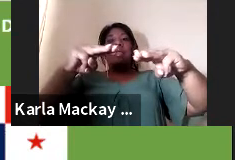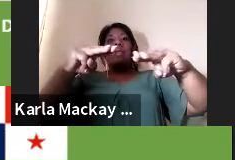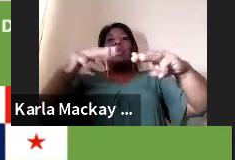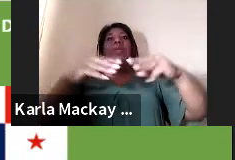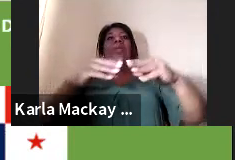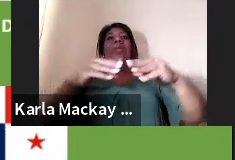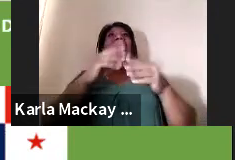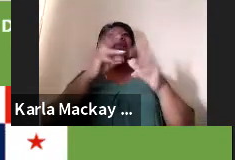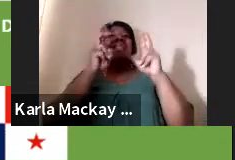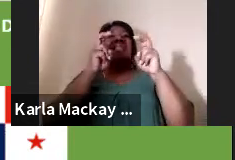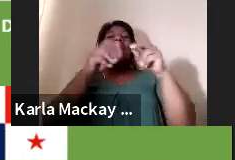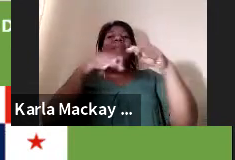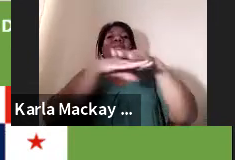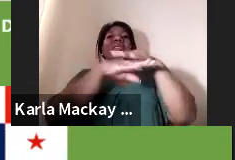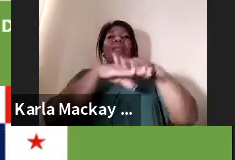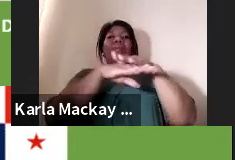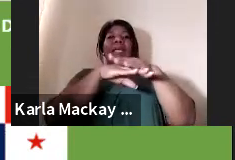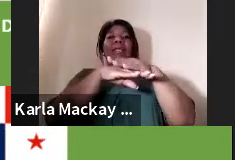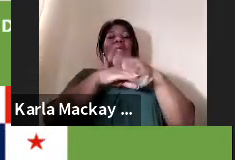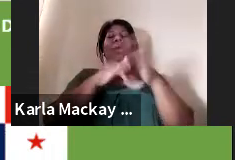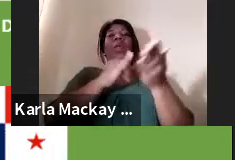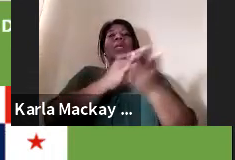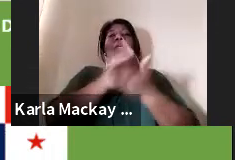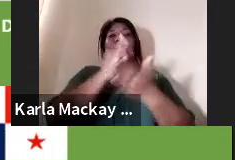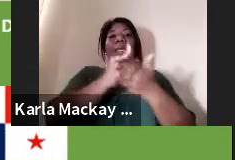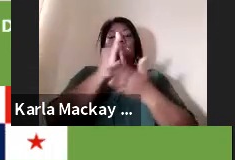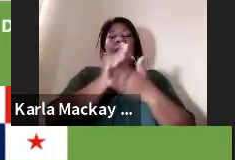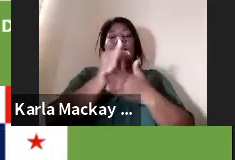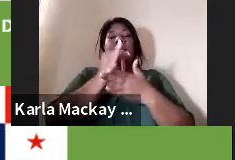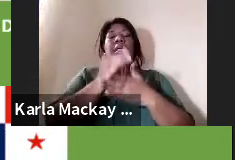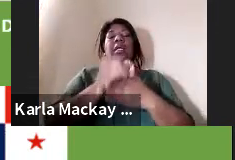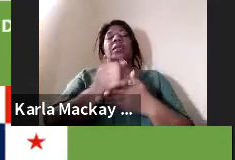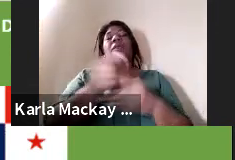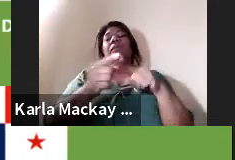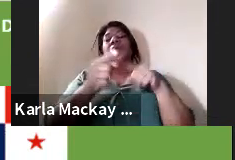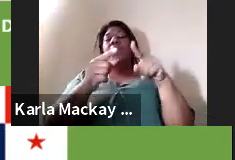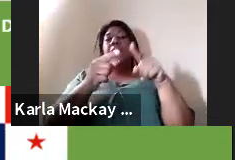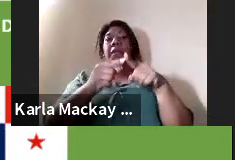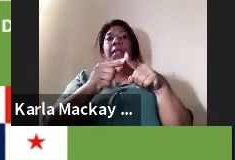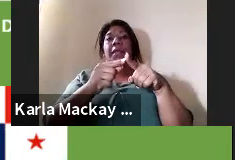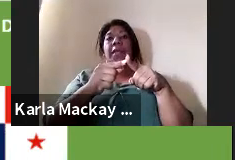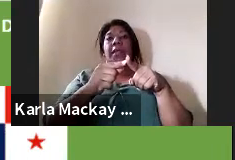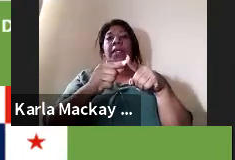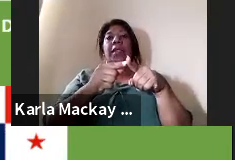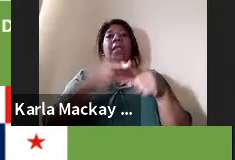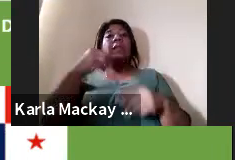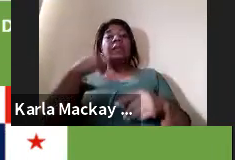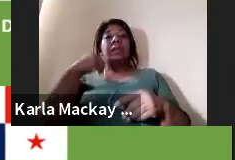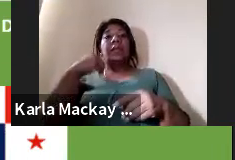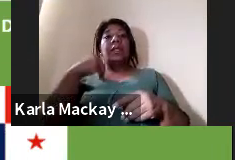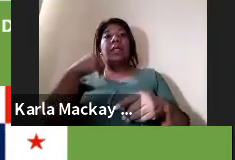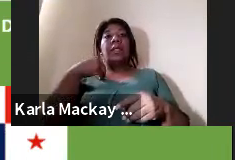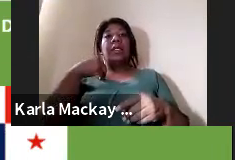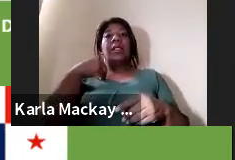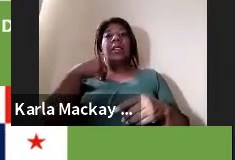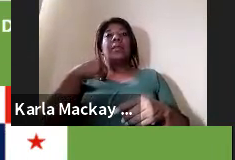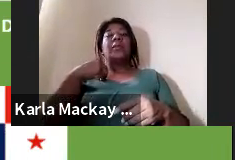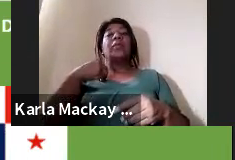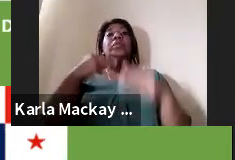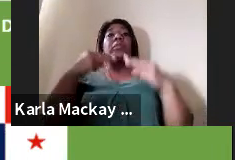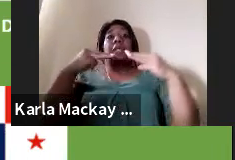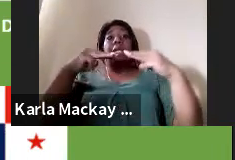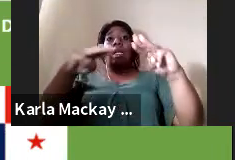básicos que nosotros dentro de este ejercicio podemos nosotros tener en cuenta dentro del método científico.